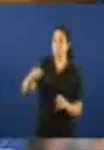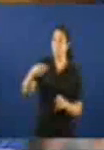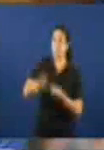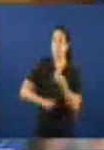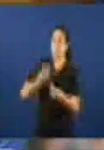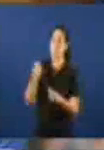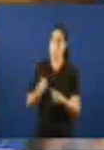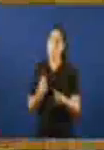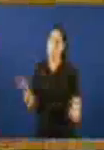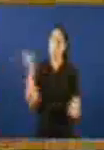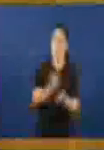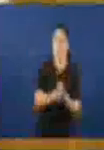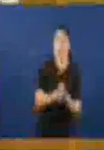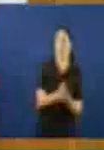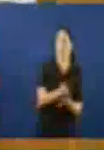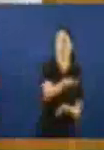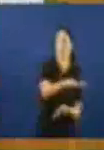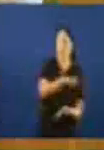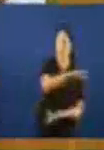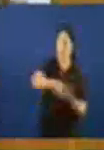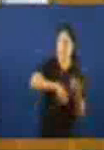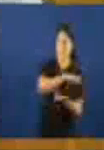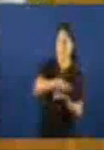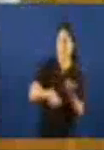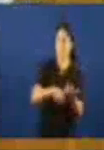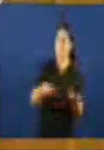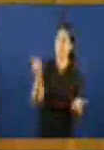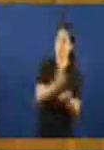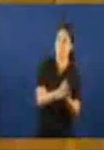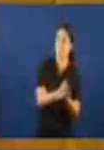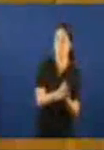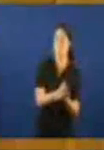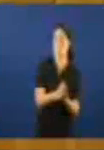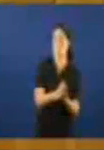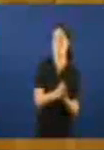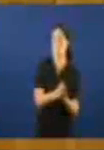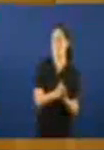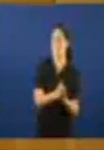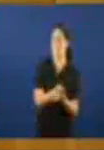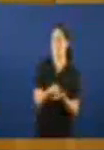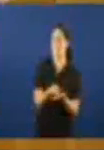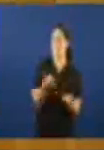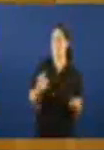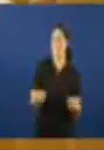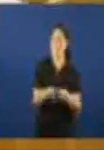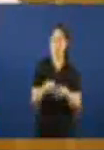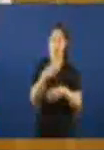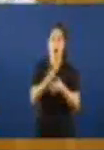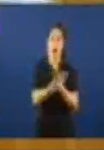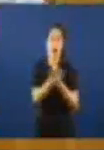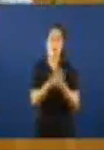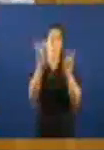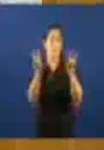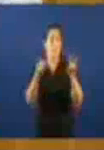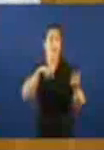lugar do crime. Neste caso, lugar do crime son os valores que vostedes violan todos os días. E vostedes sistemáticamente invocan a ética. Están violando a ética todos os